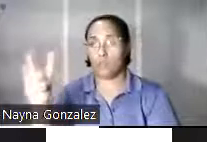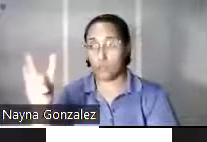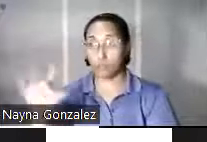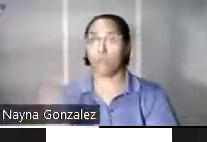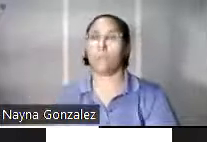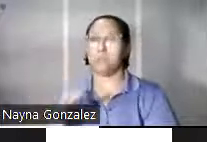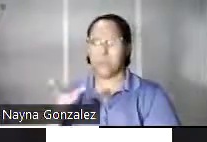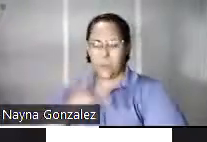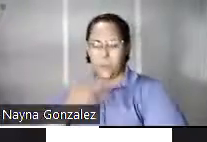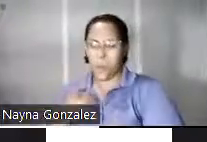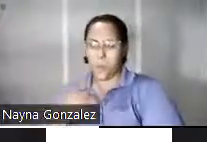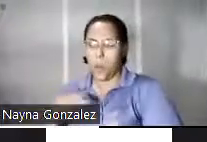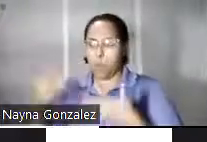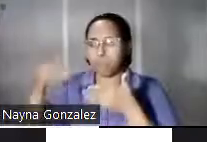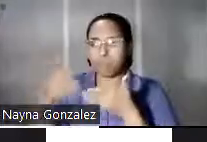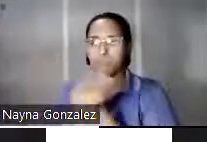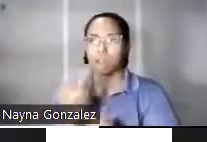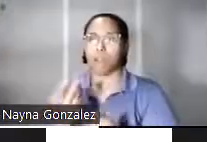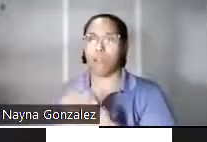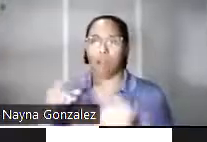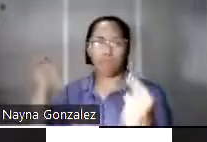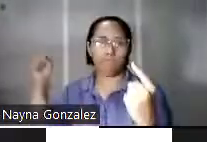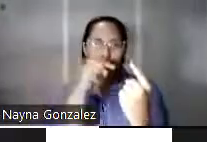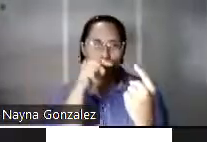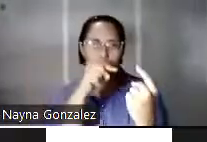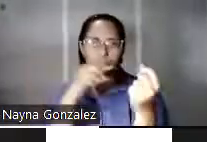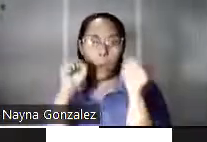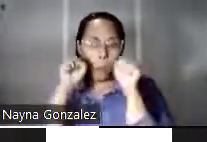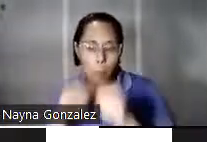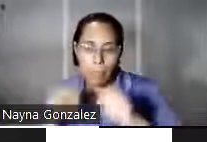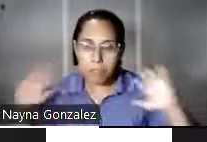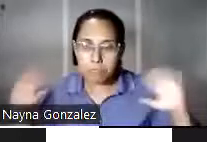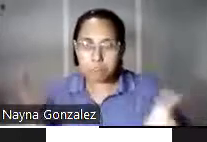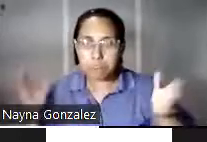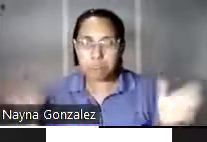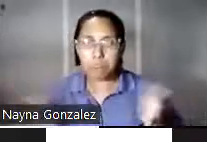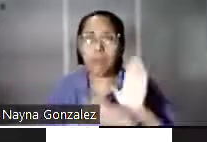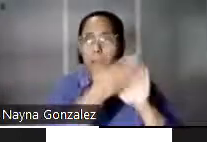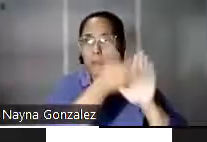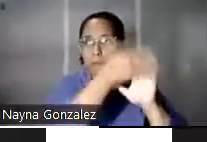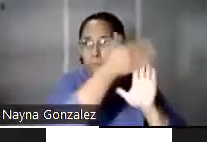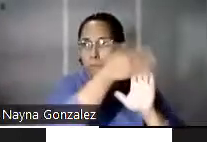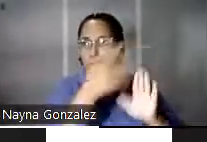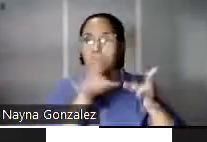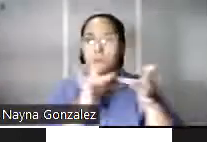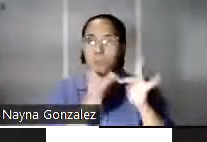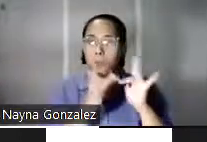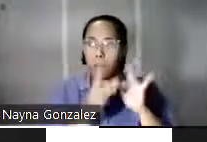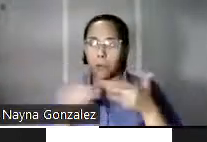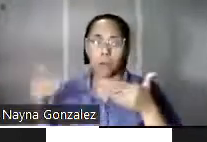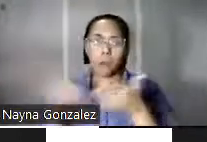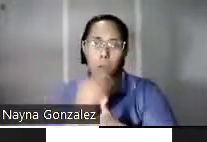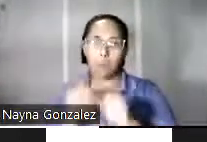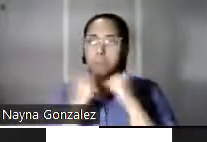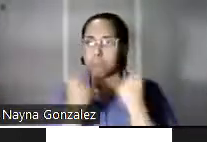sentido de propósito y posibilidades que dieron paso a desarrollos tecnológicos e innovaciones sociales